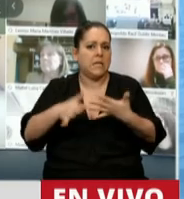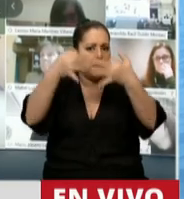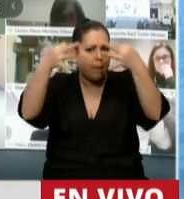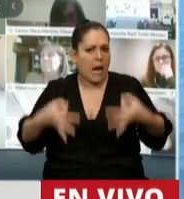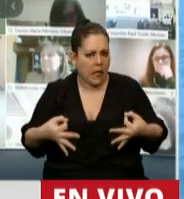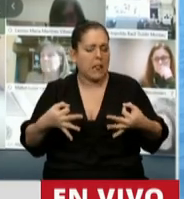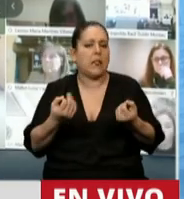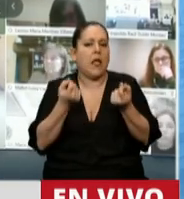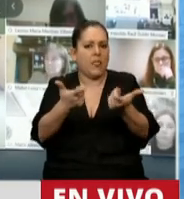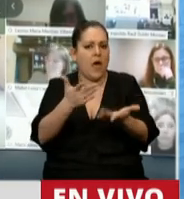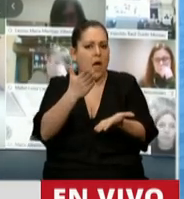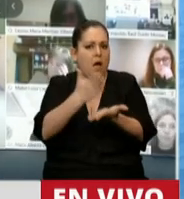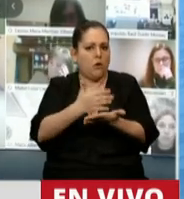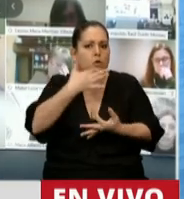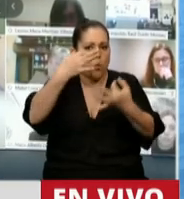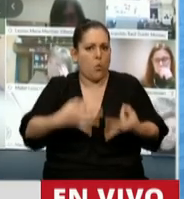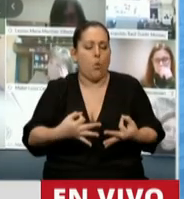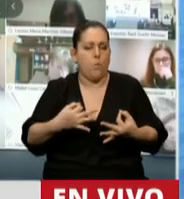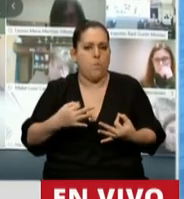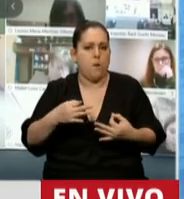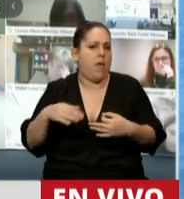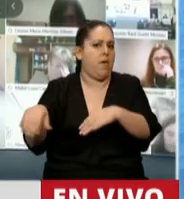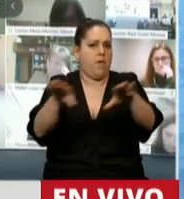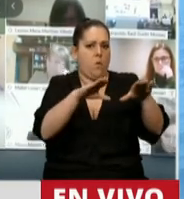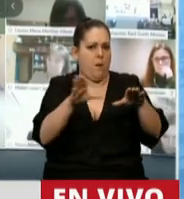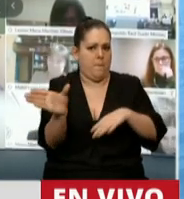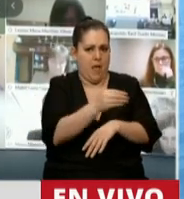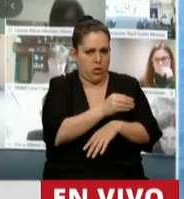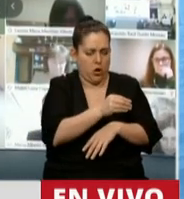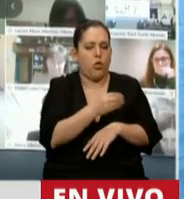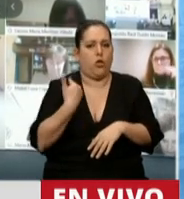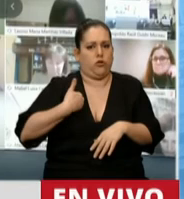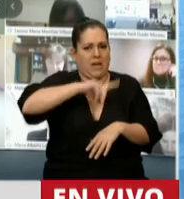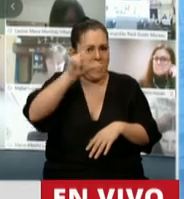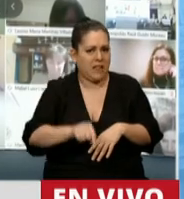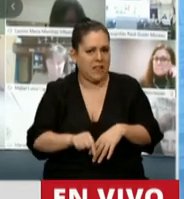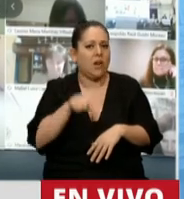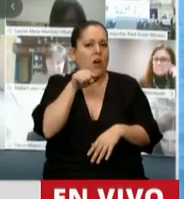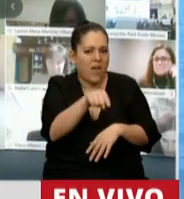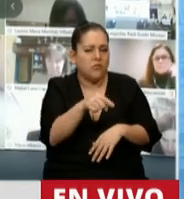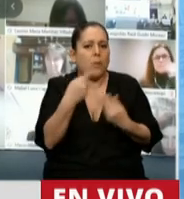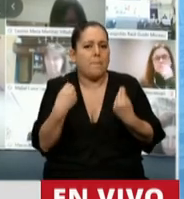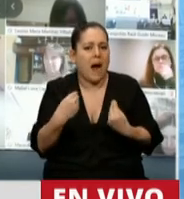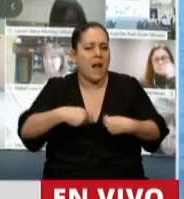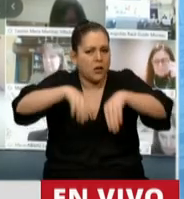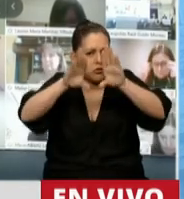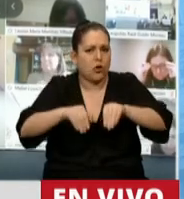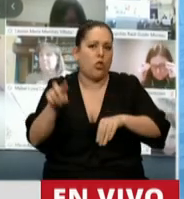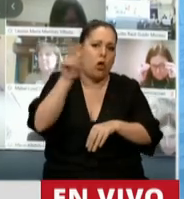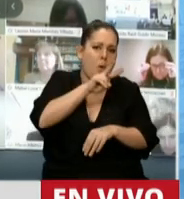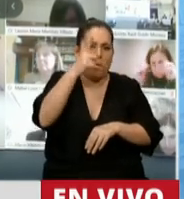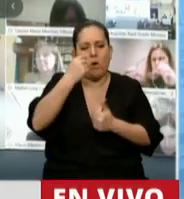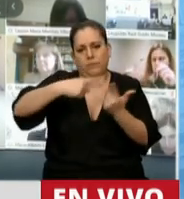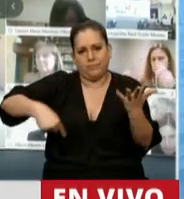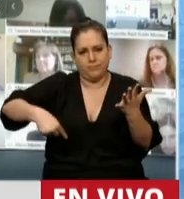garantiza eso para 4 millones de contribuyentes argentinos. Está hecho a medida para todos ellos y ellas. Muchas